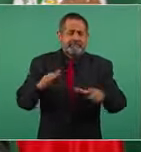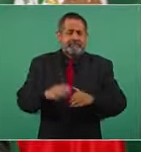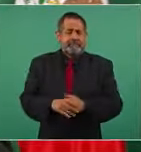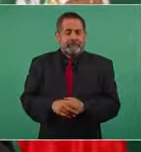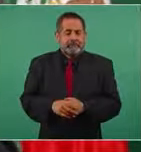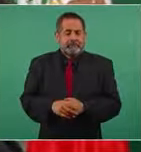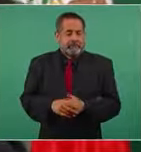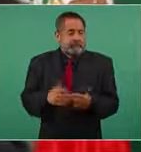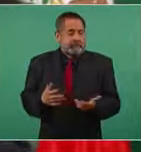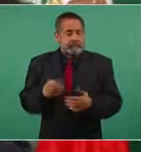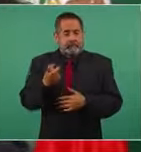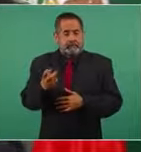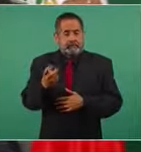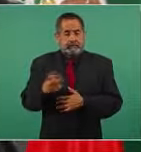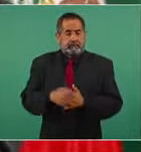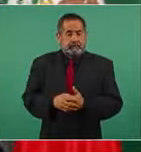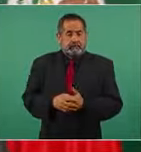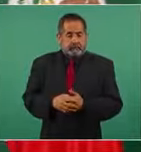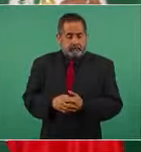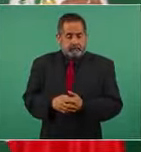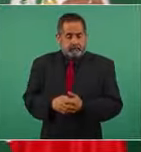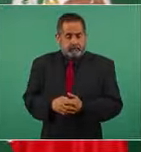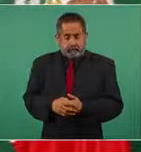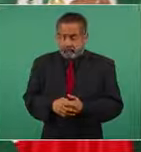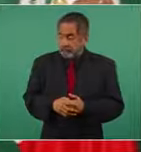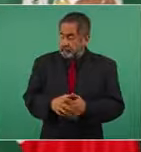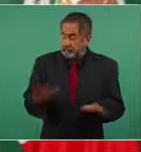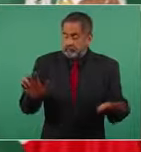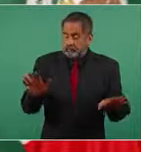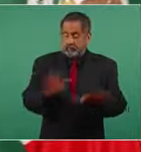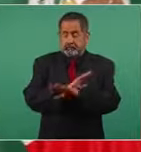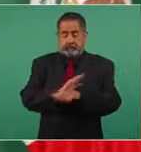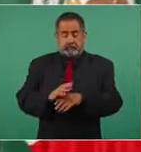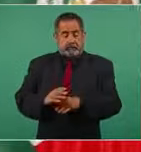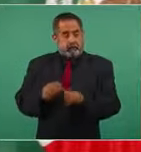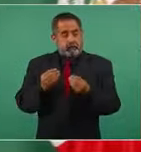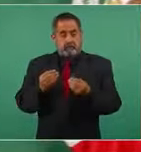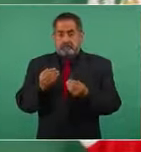eso fue un gran cambio